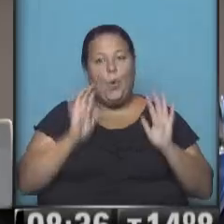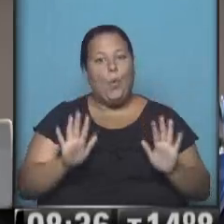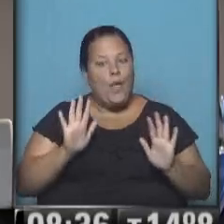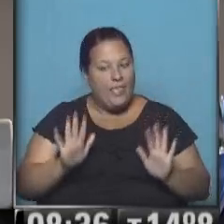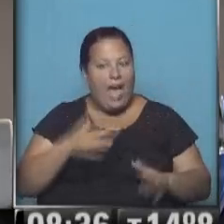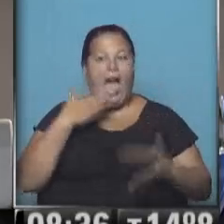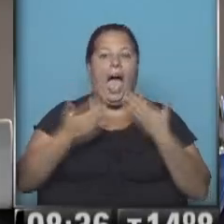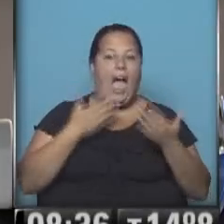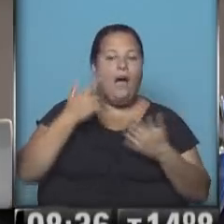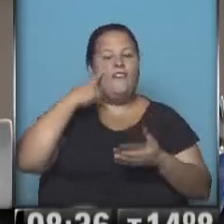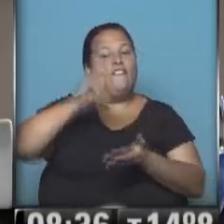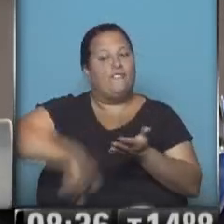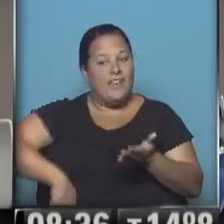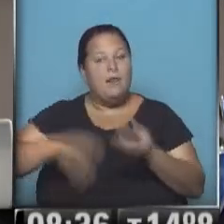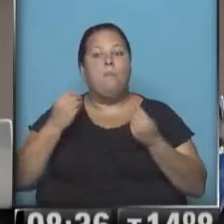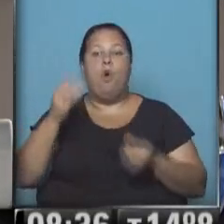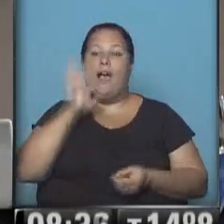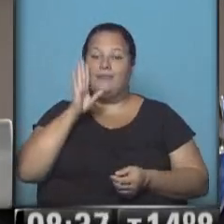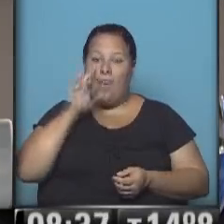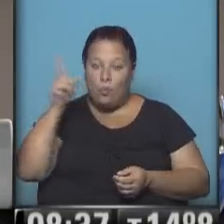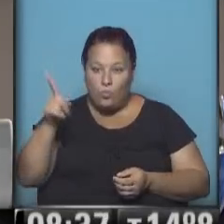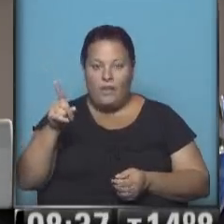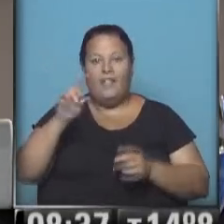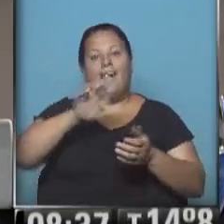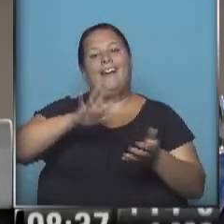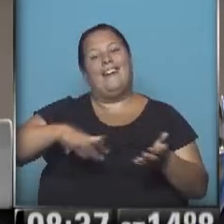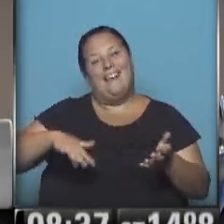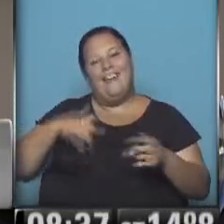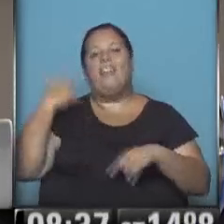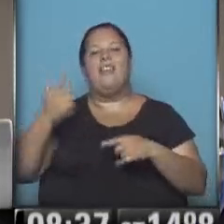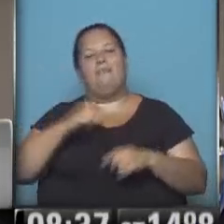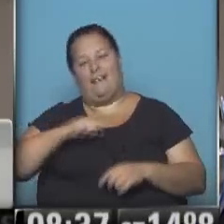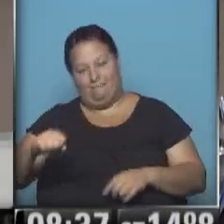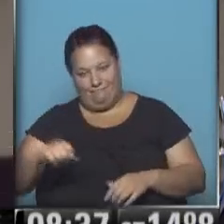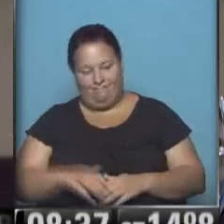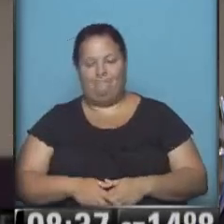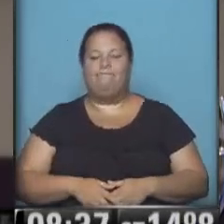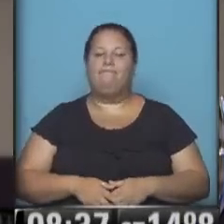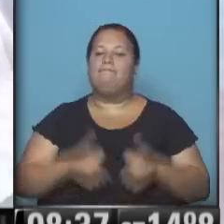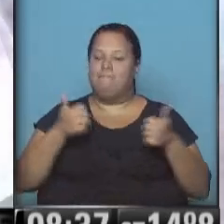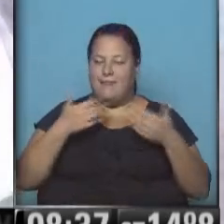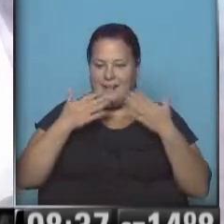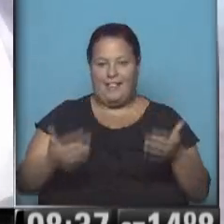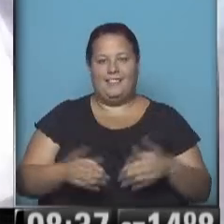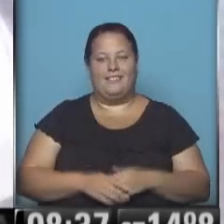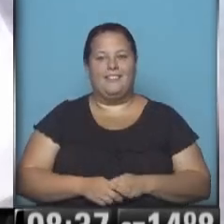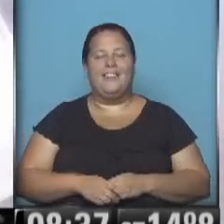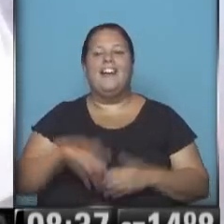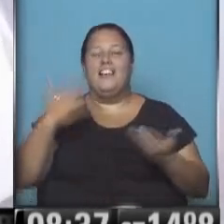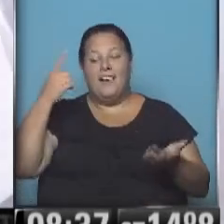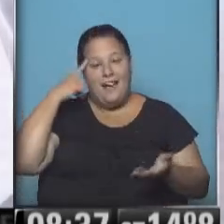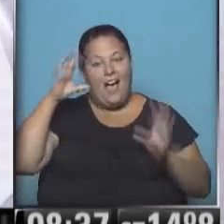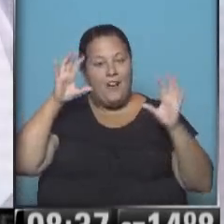con lo que se diga y con lo que se firme, porque Estados Unidos escribe con la mano y borra con el codo. Gracias, Telma. Bueno, recordemos entonces